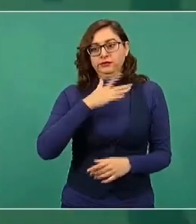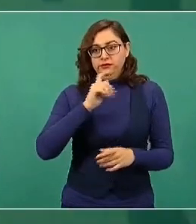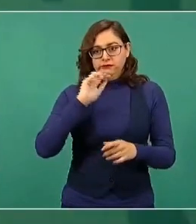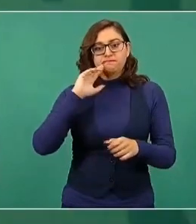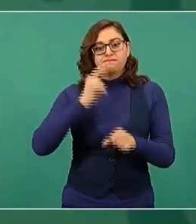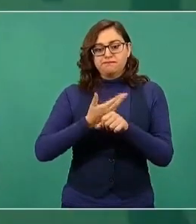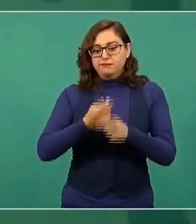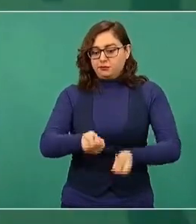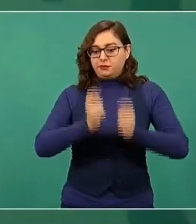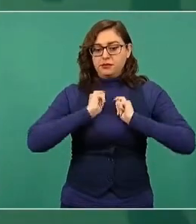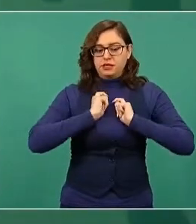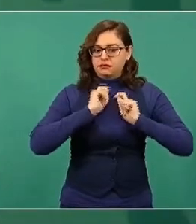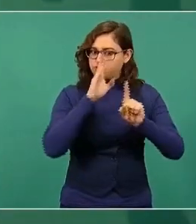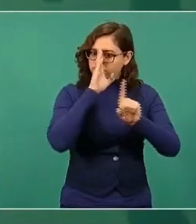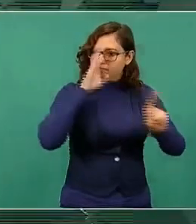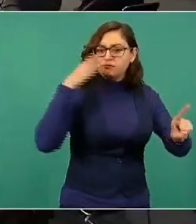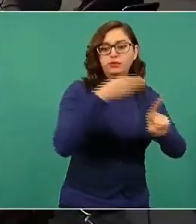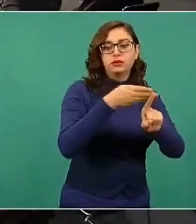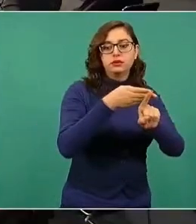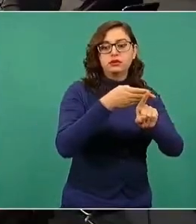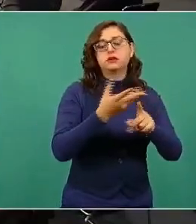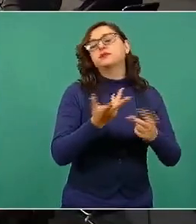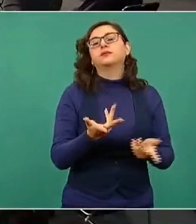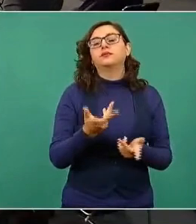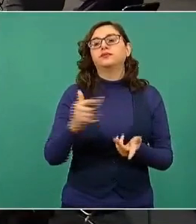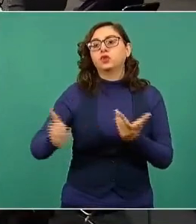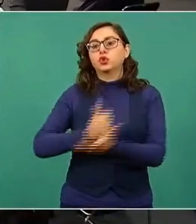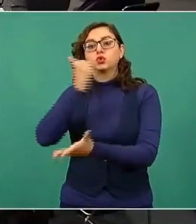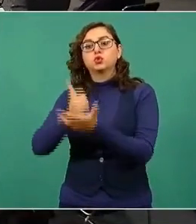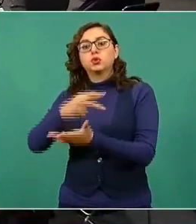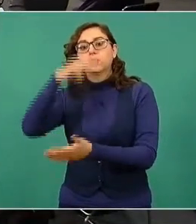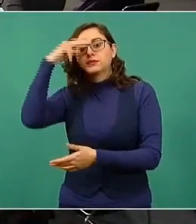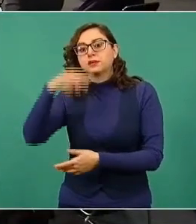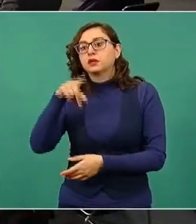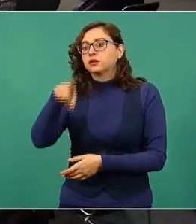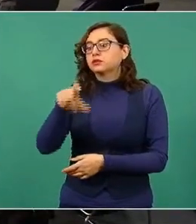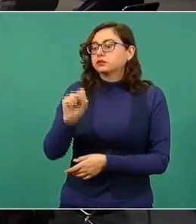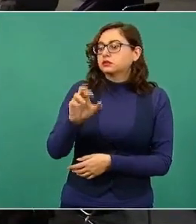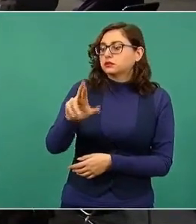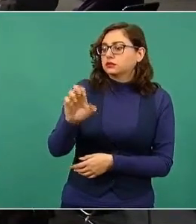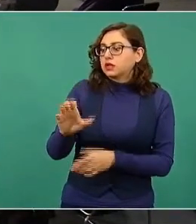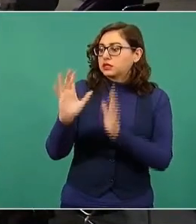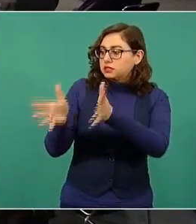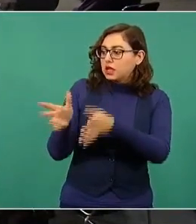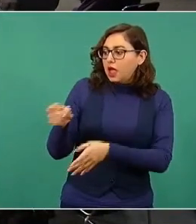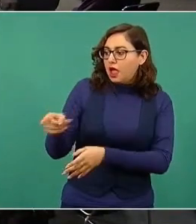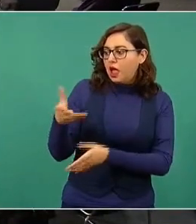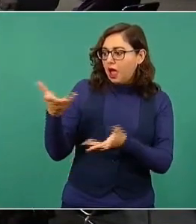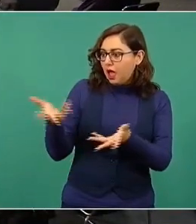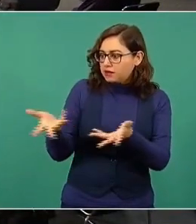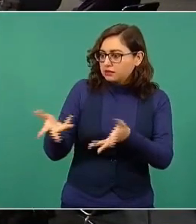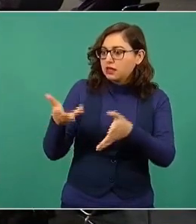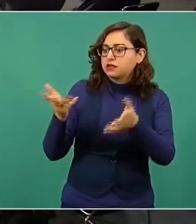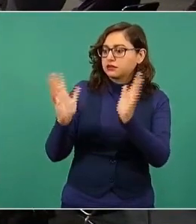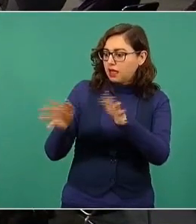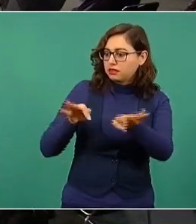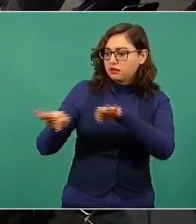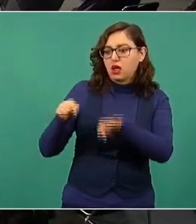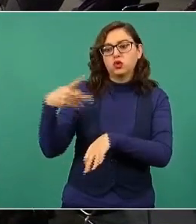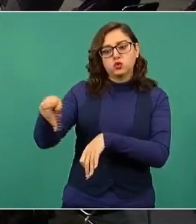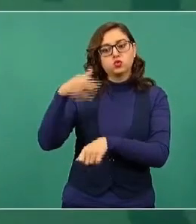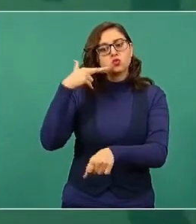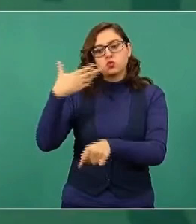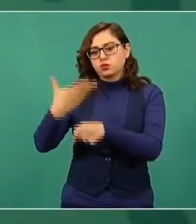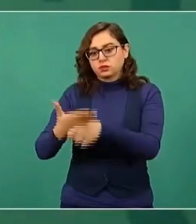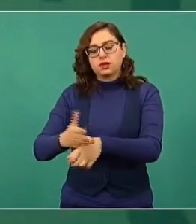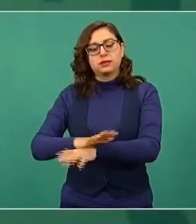si en el otro caso ya está viéndolo la secretaría, pues a ellos corresponde. A